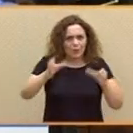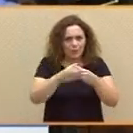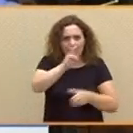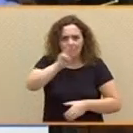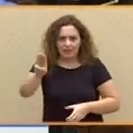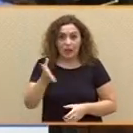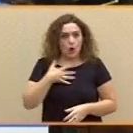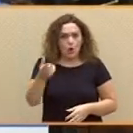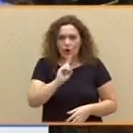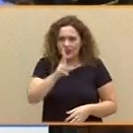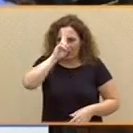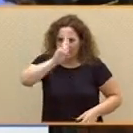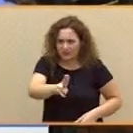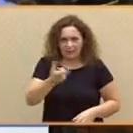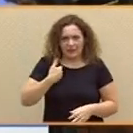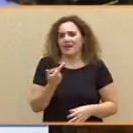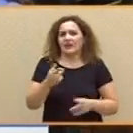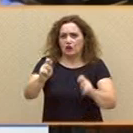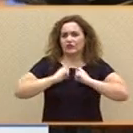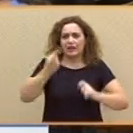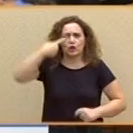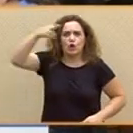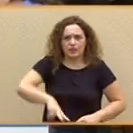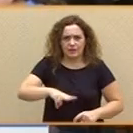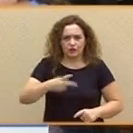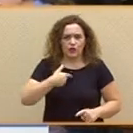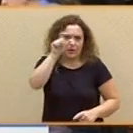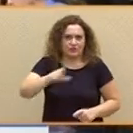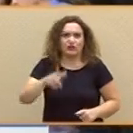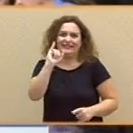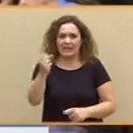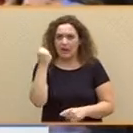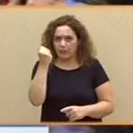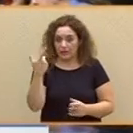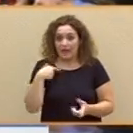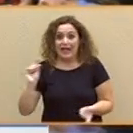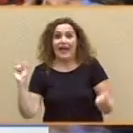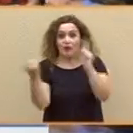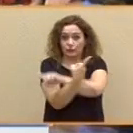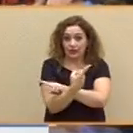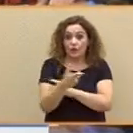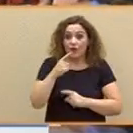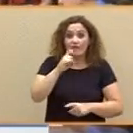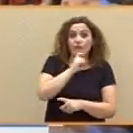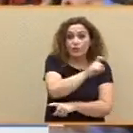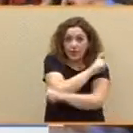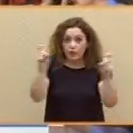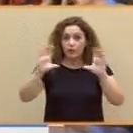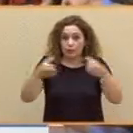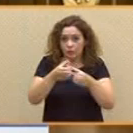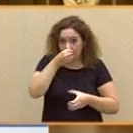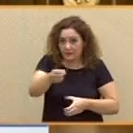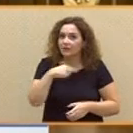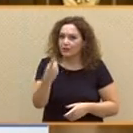respetabilidad que da el reconocimiento de los poderosos. Al contrario, como dijo el fundador del Partido Socialista, merecer el odio de los que